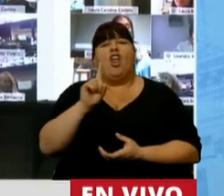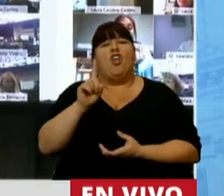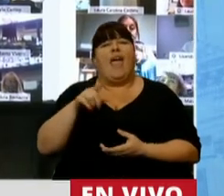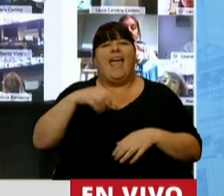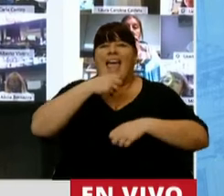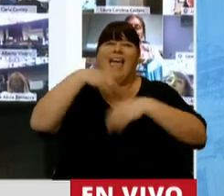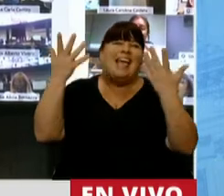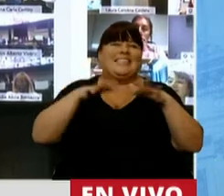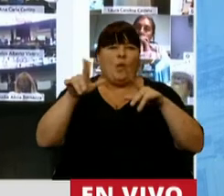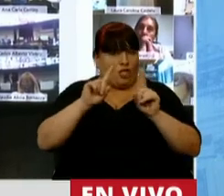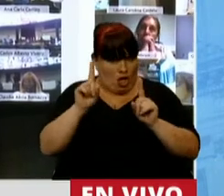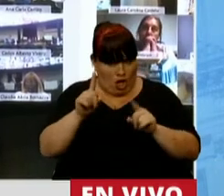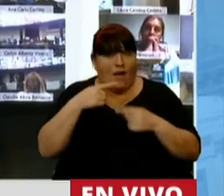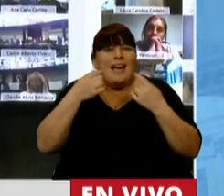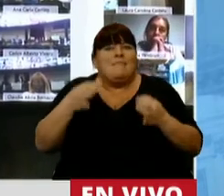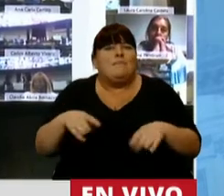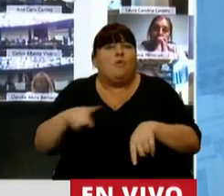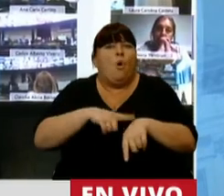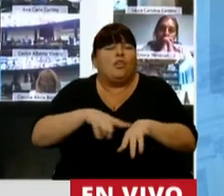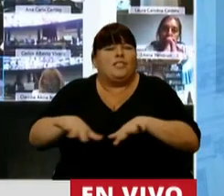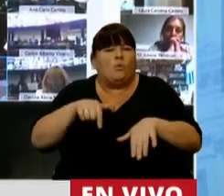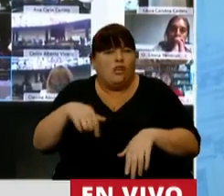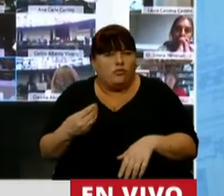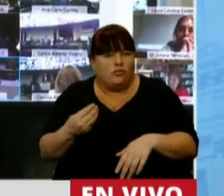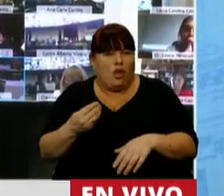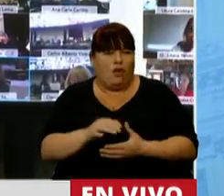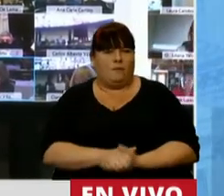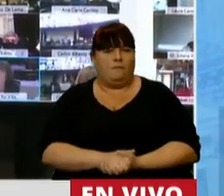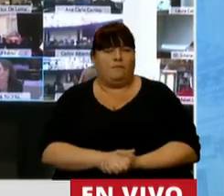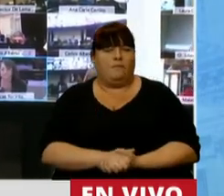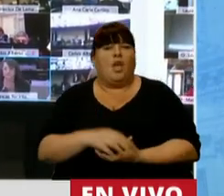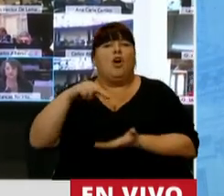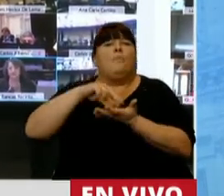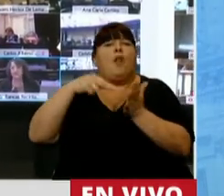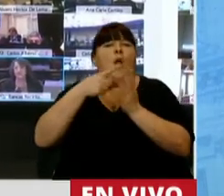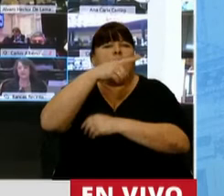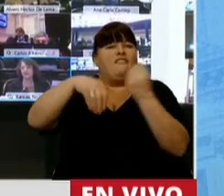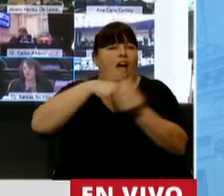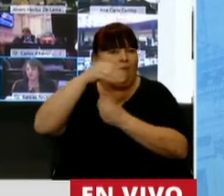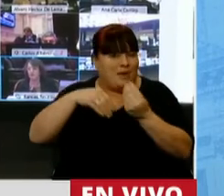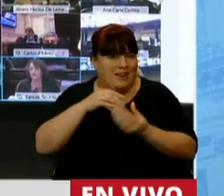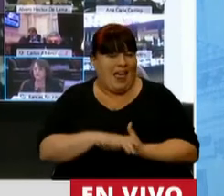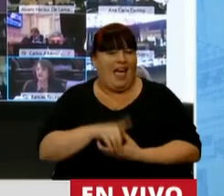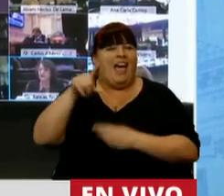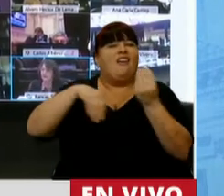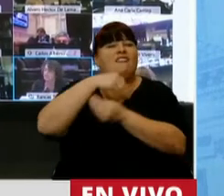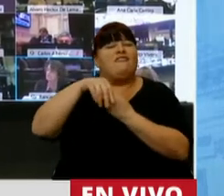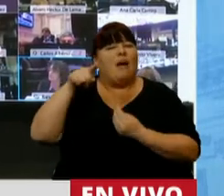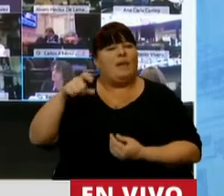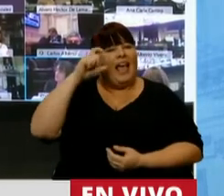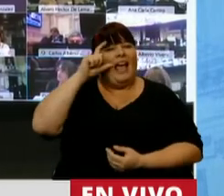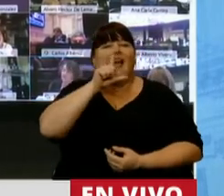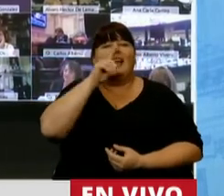cualquier contexto, fueron en el contexto justamente del conflicto familiar de la familia